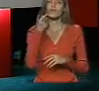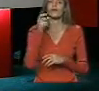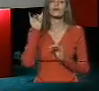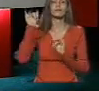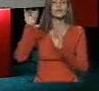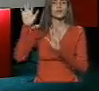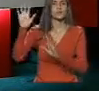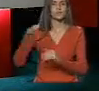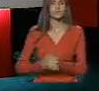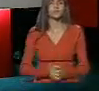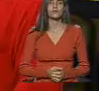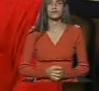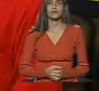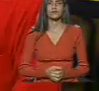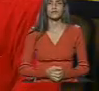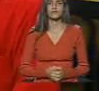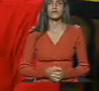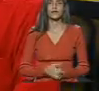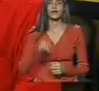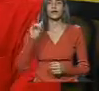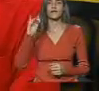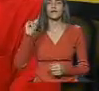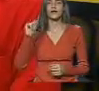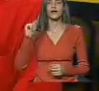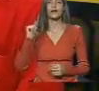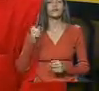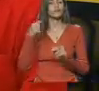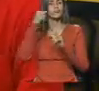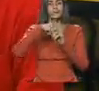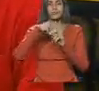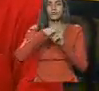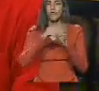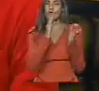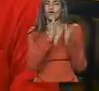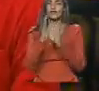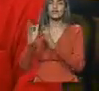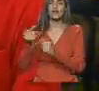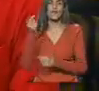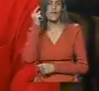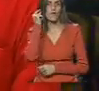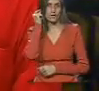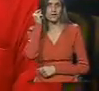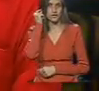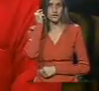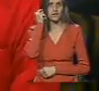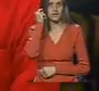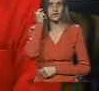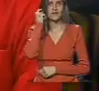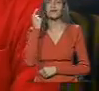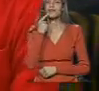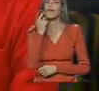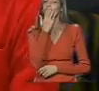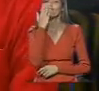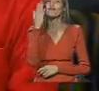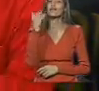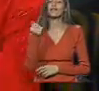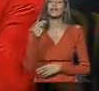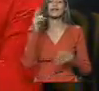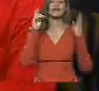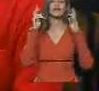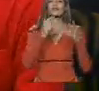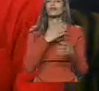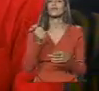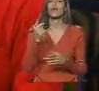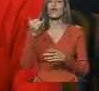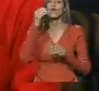allá en Trapichito. Lilian es una luchadora en la organización de las mujeres y está al frente de la radio. Quisiera